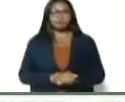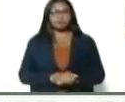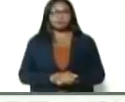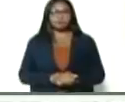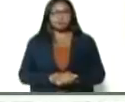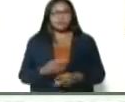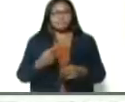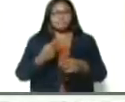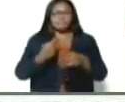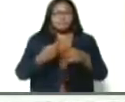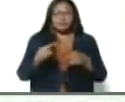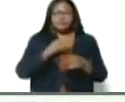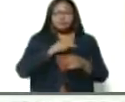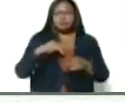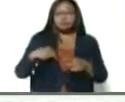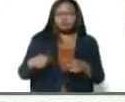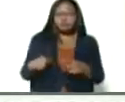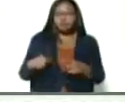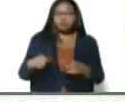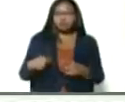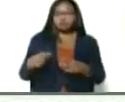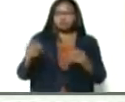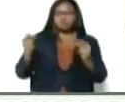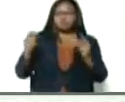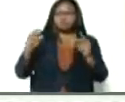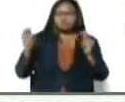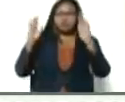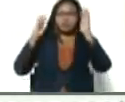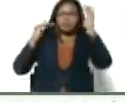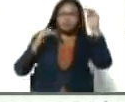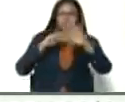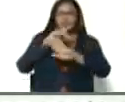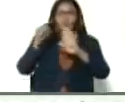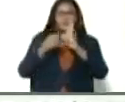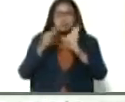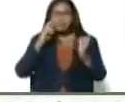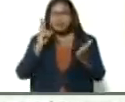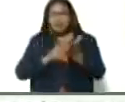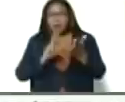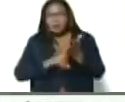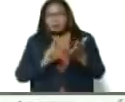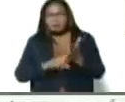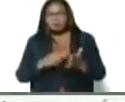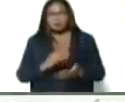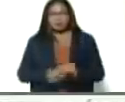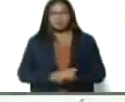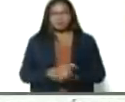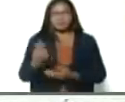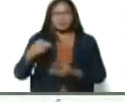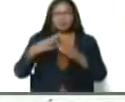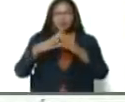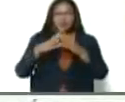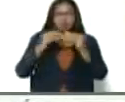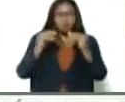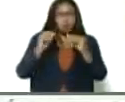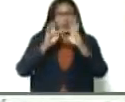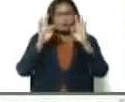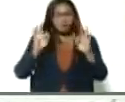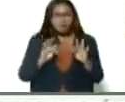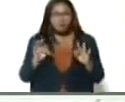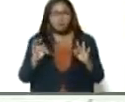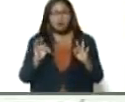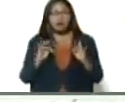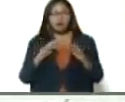Debemos estar atentos a la verdad, a la realidad, tener los pies sobre la tierra,